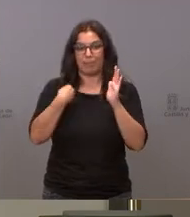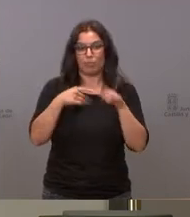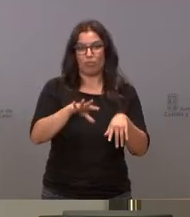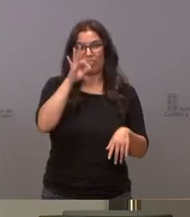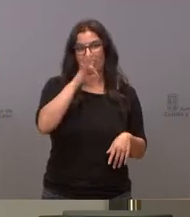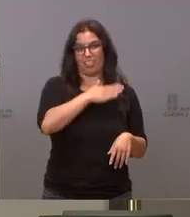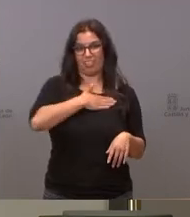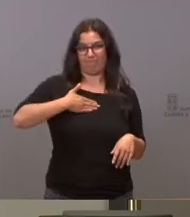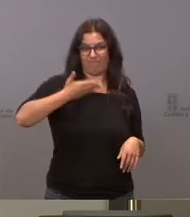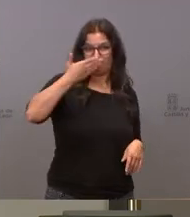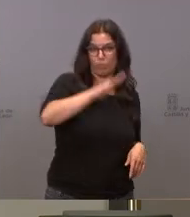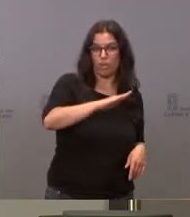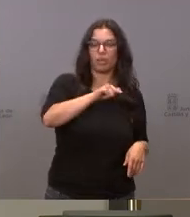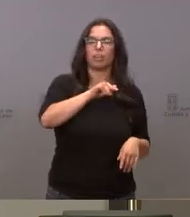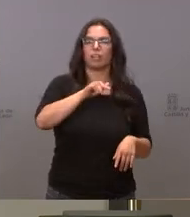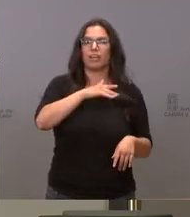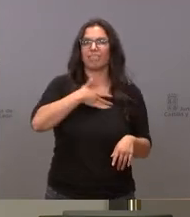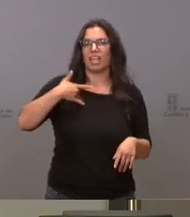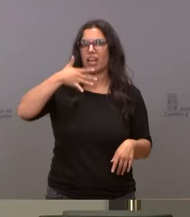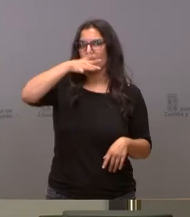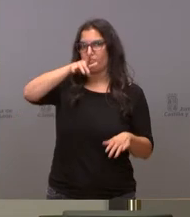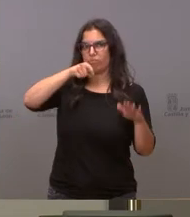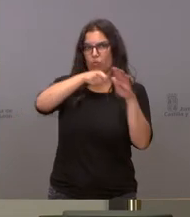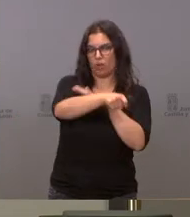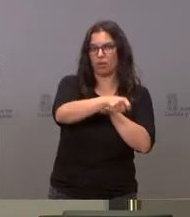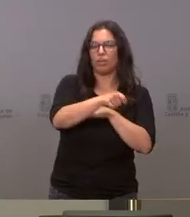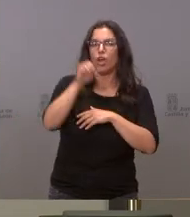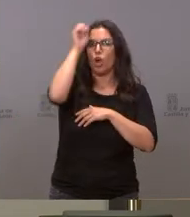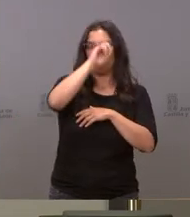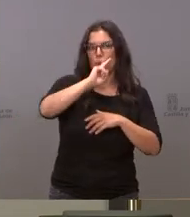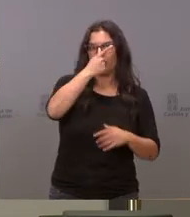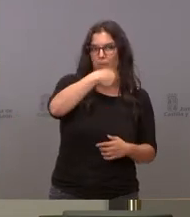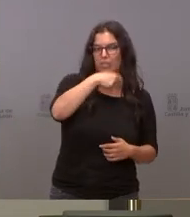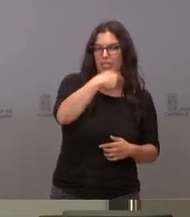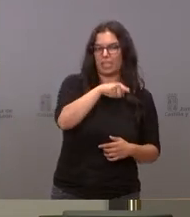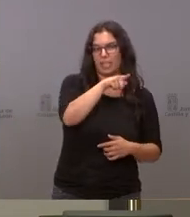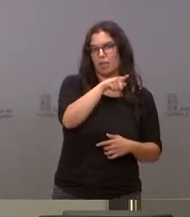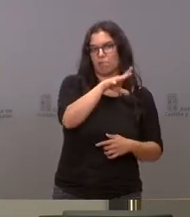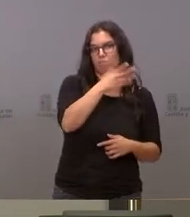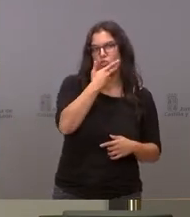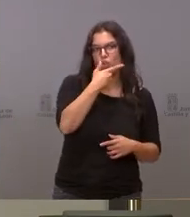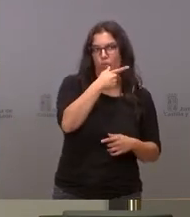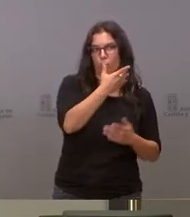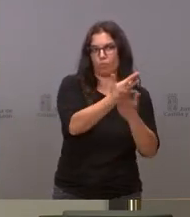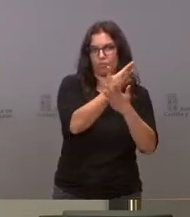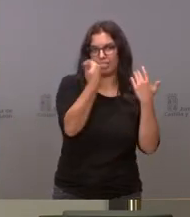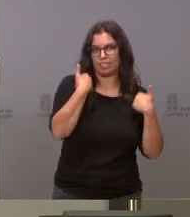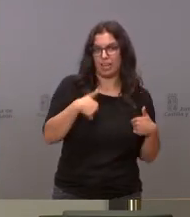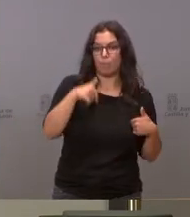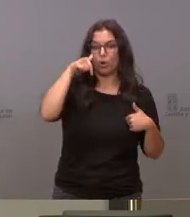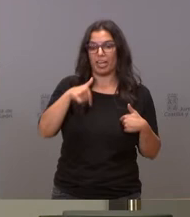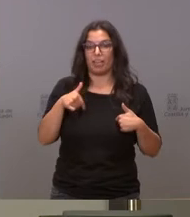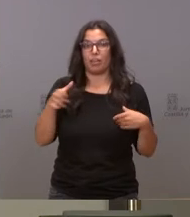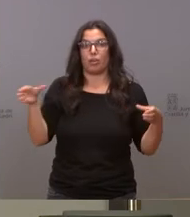valoración del vicepresidente y si puede afectar el hecho de que sea un gobierno de coalición con el PP